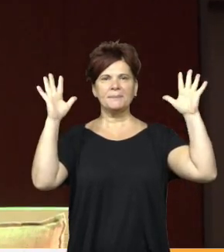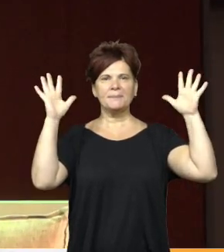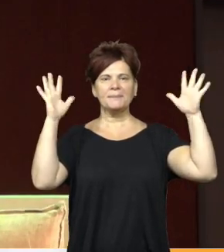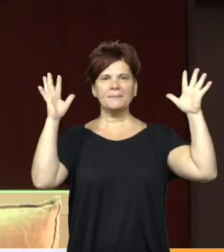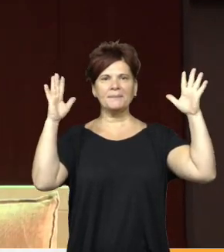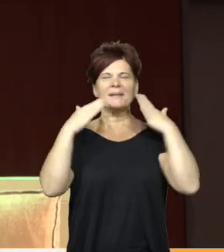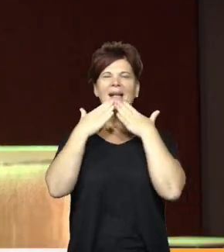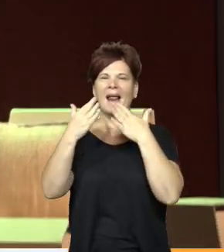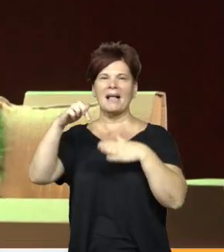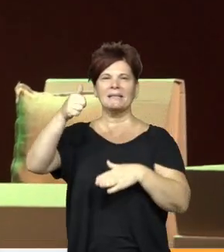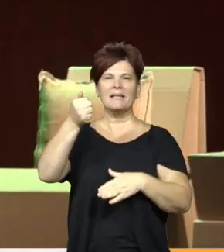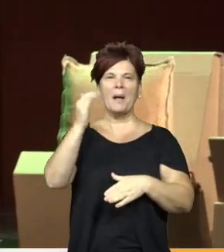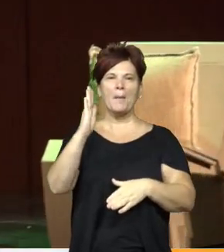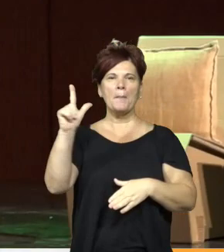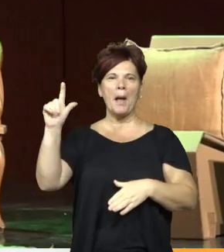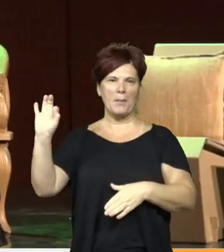Gracias, Pablo.